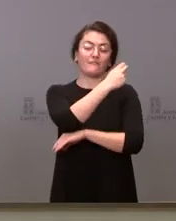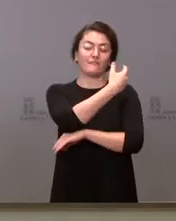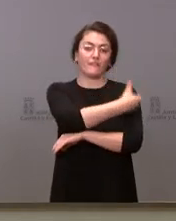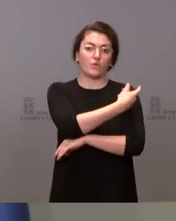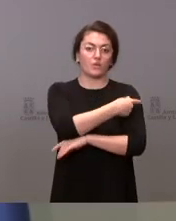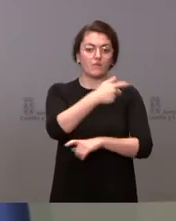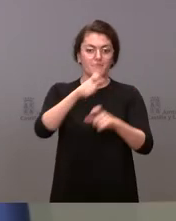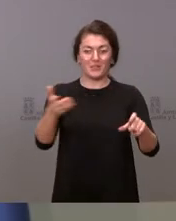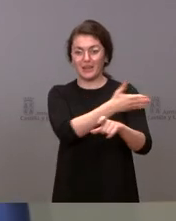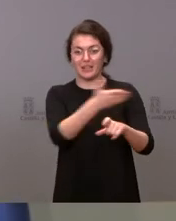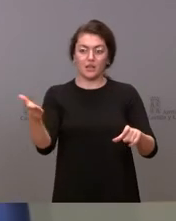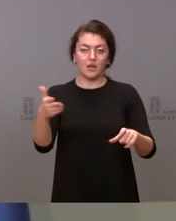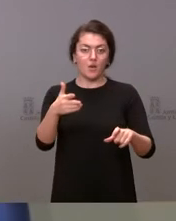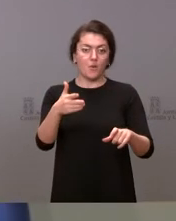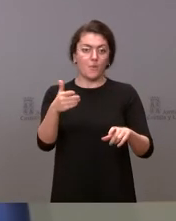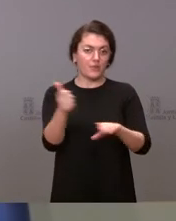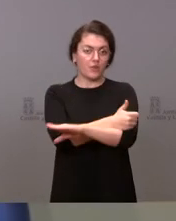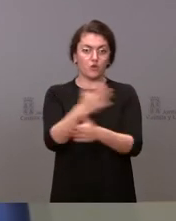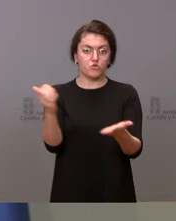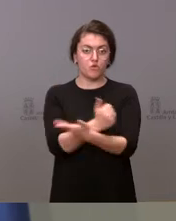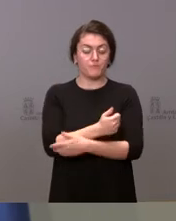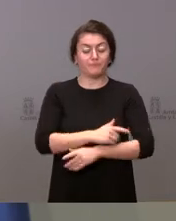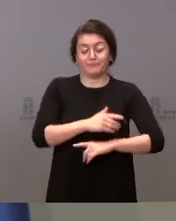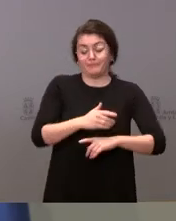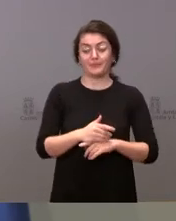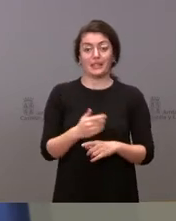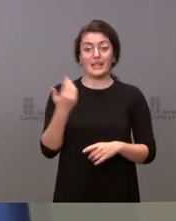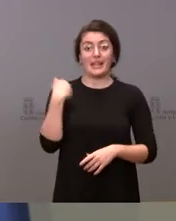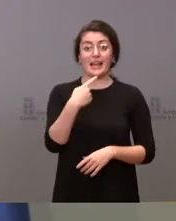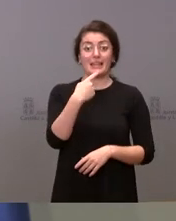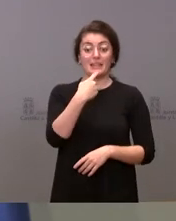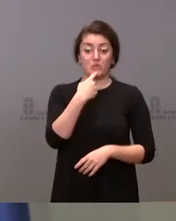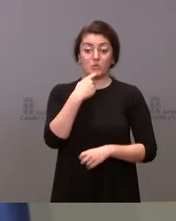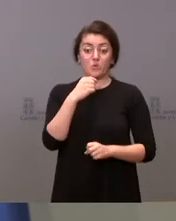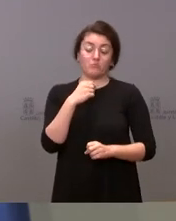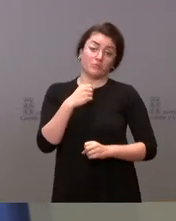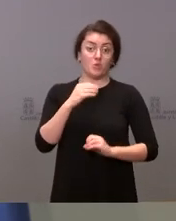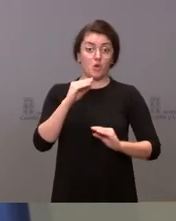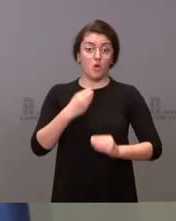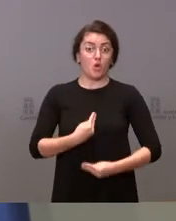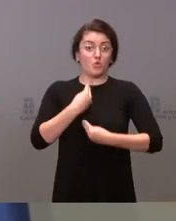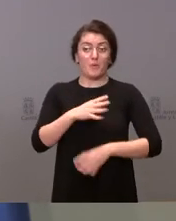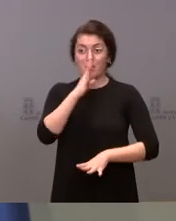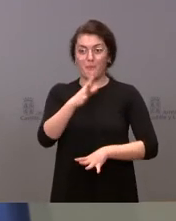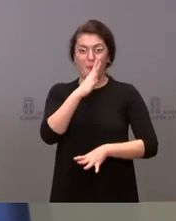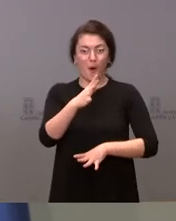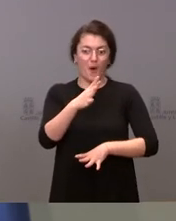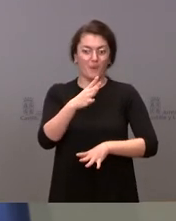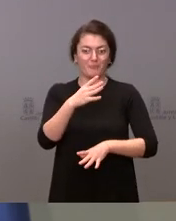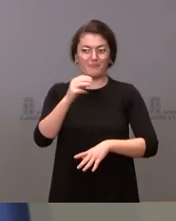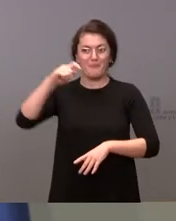Bueno, si le acabo de decir que estamos sorprendidos de la decisión del presidente de generalizar la tercera dosis